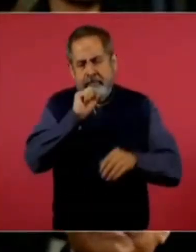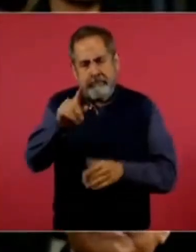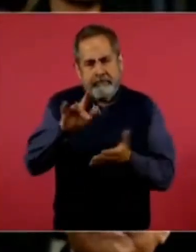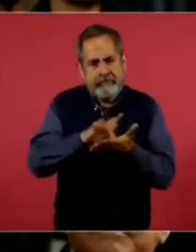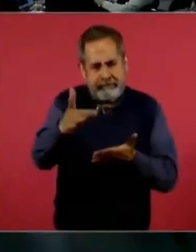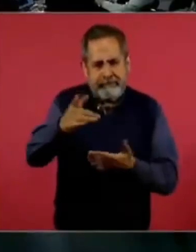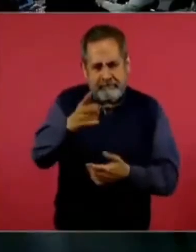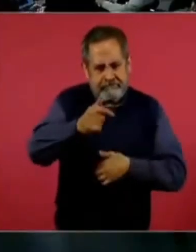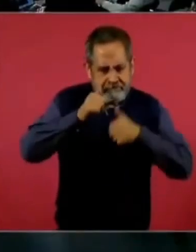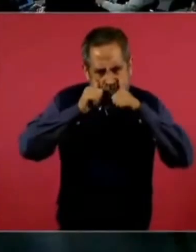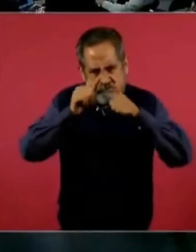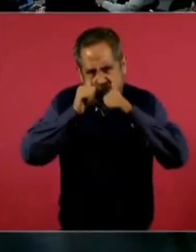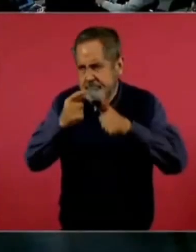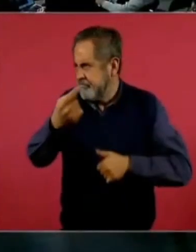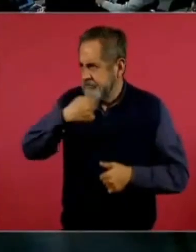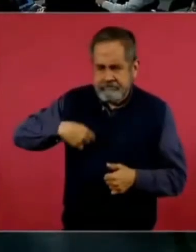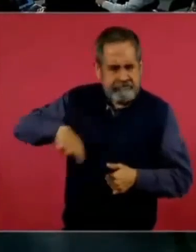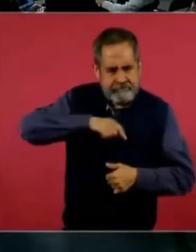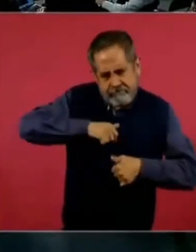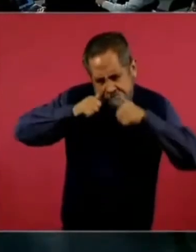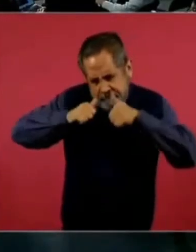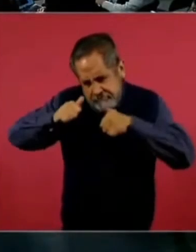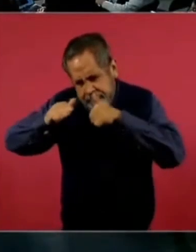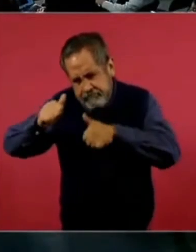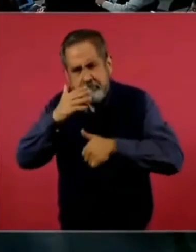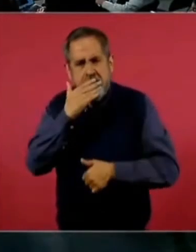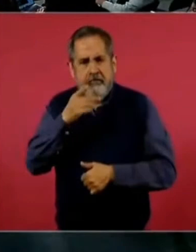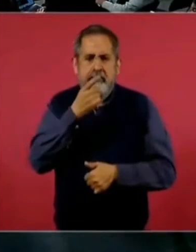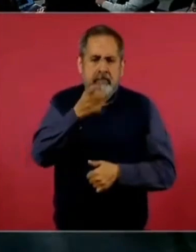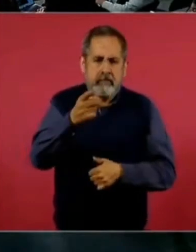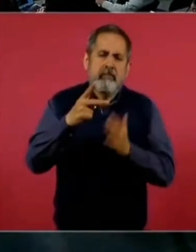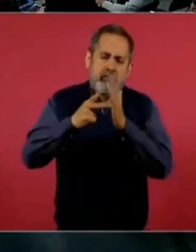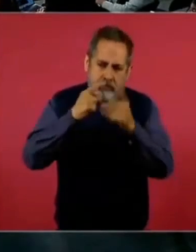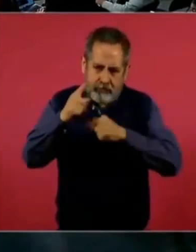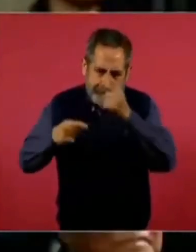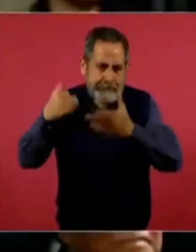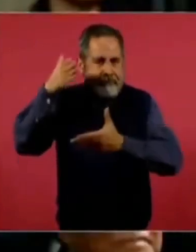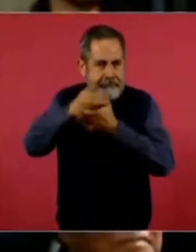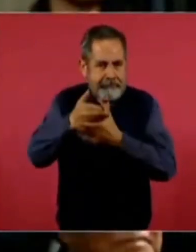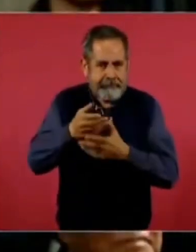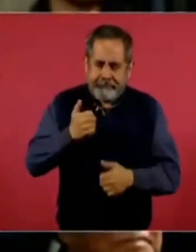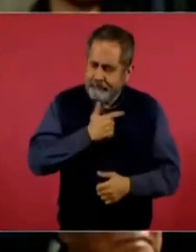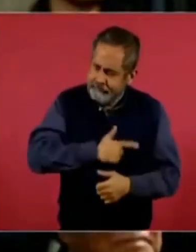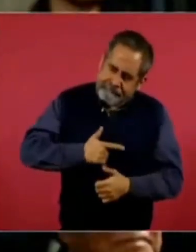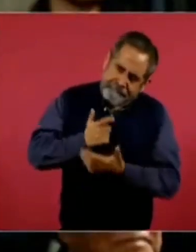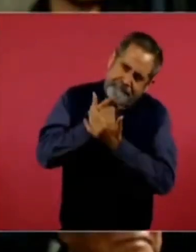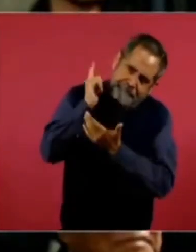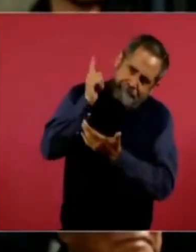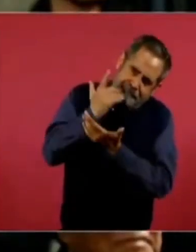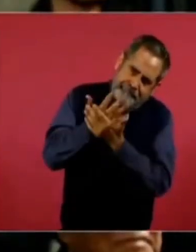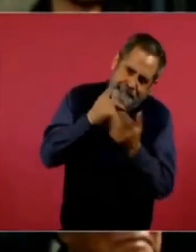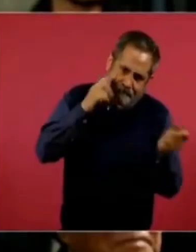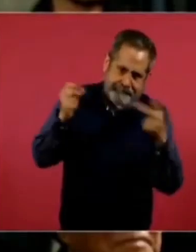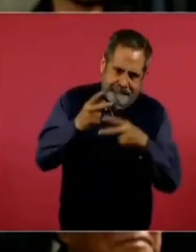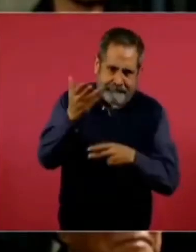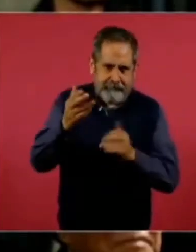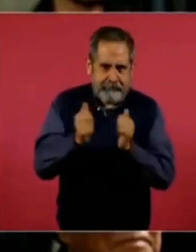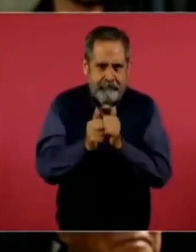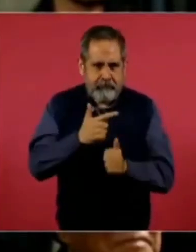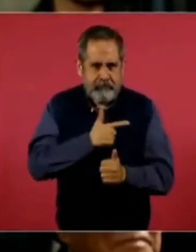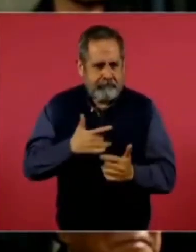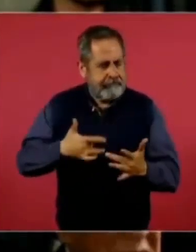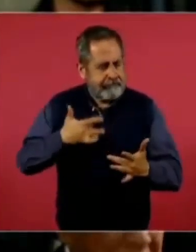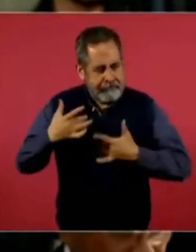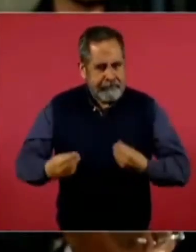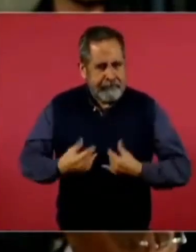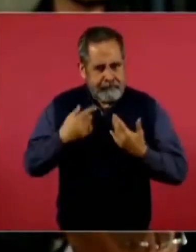mucho todas las atenciones que ha tenido a nuestro Estado. Ya dijo usted que va a volver una vez más, así que, por supuesto, que lo vamos a esperar con mucho entusiasmo